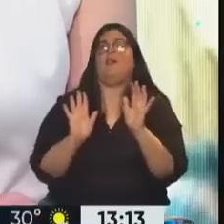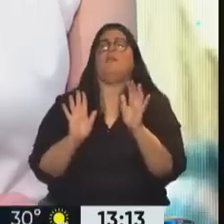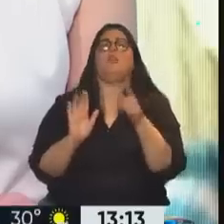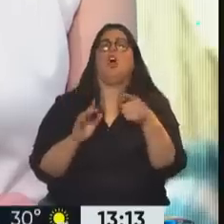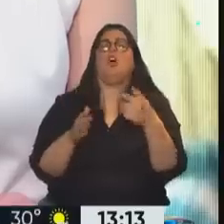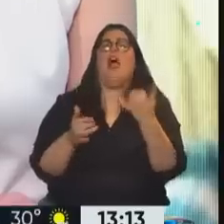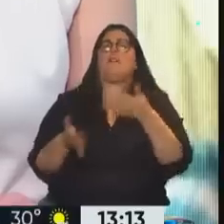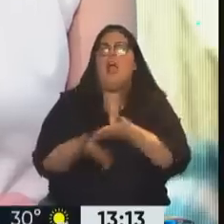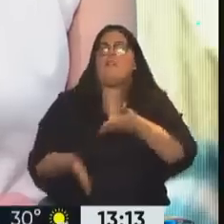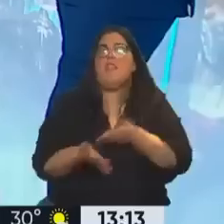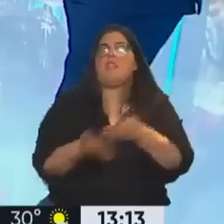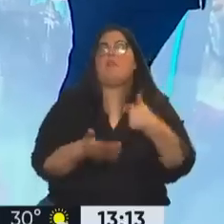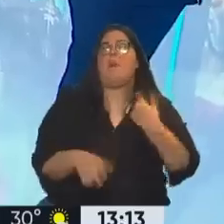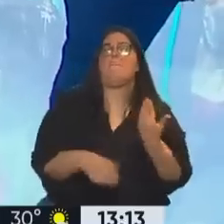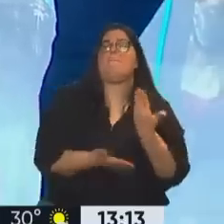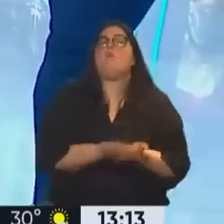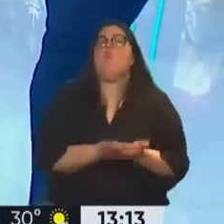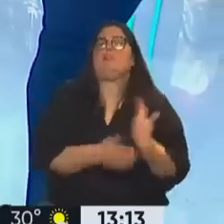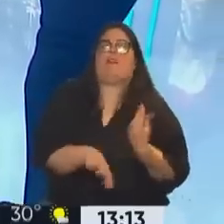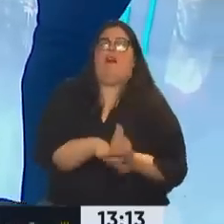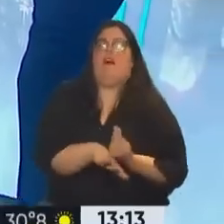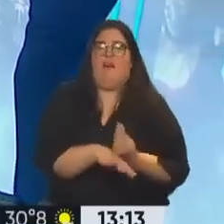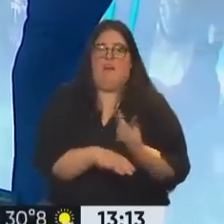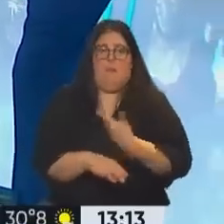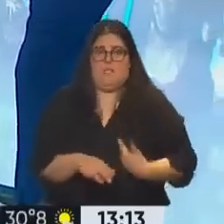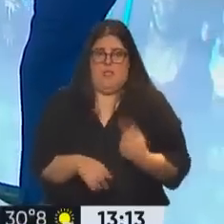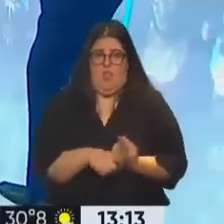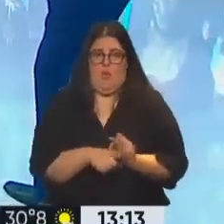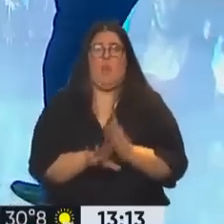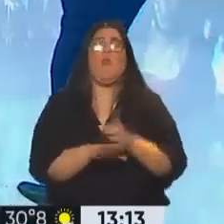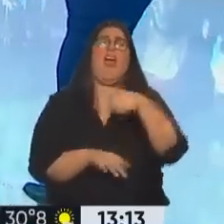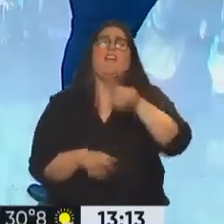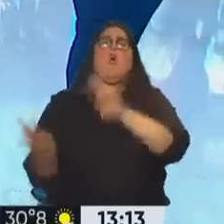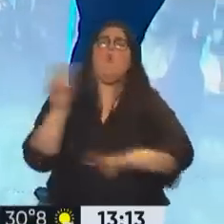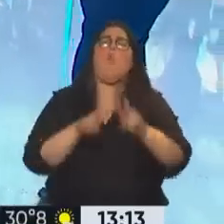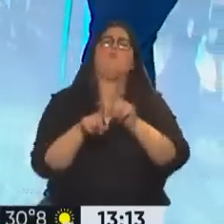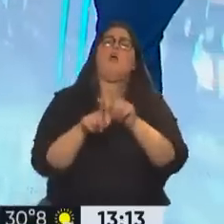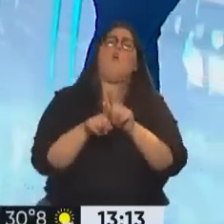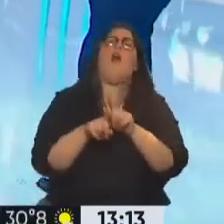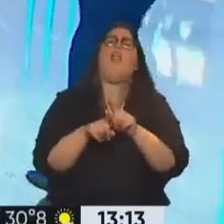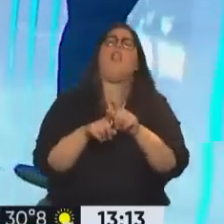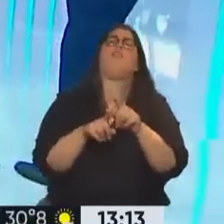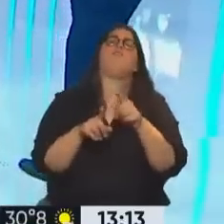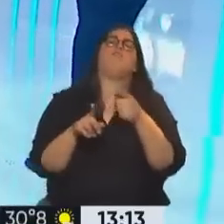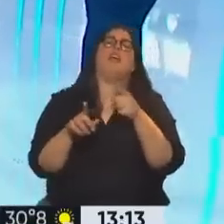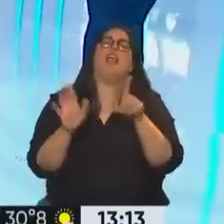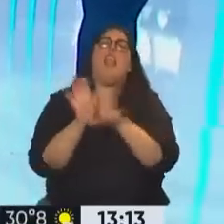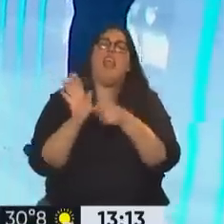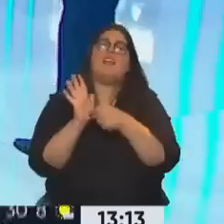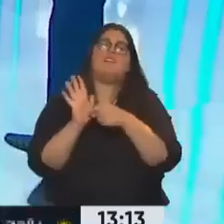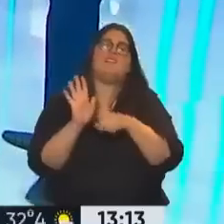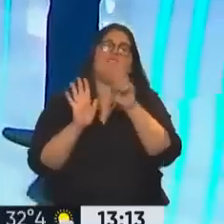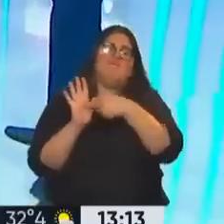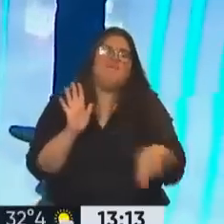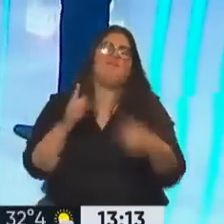ilegal que para prohibirme postular a Presidente, derogaron las reformas que permitían aquello, pero retroactivamente, desde el 2008.